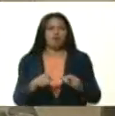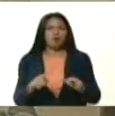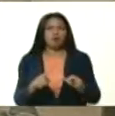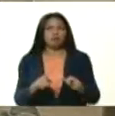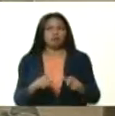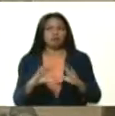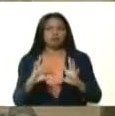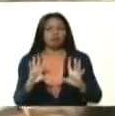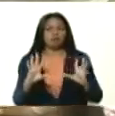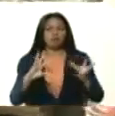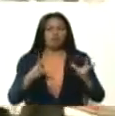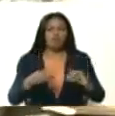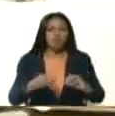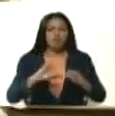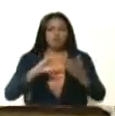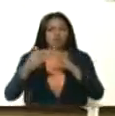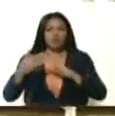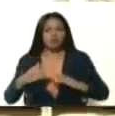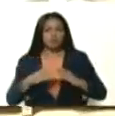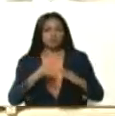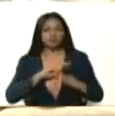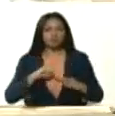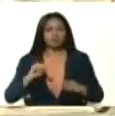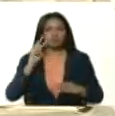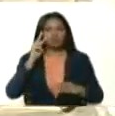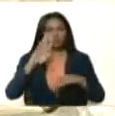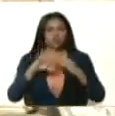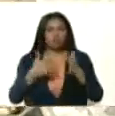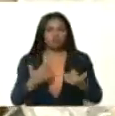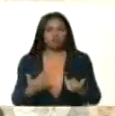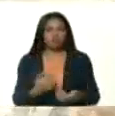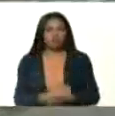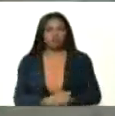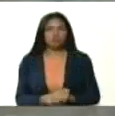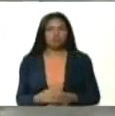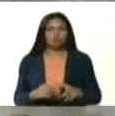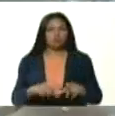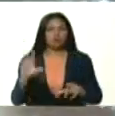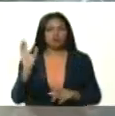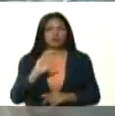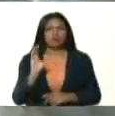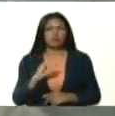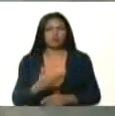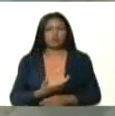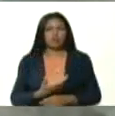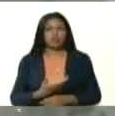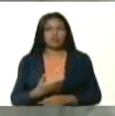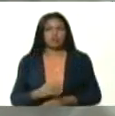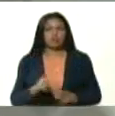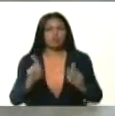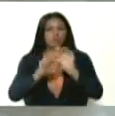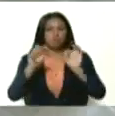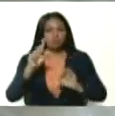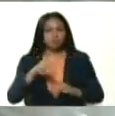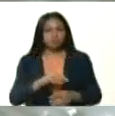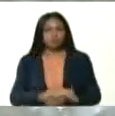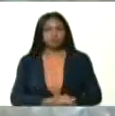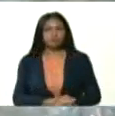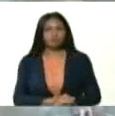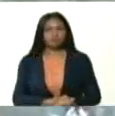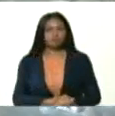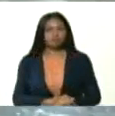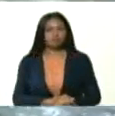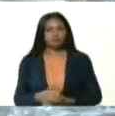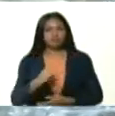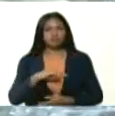comunal. Este esquema lo hemos diseñado también aquí en la ciudad de Caracas con nuestra alcaldesa Erika Faría, en donde hemos